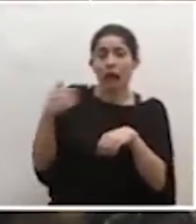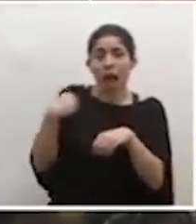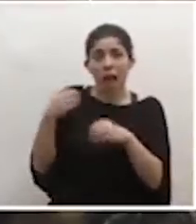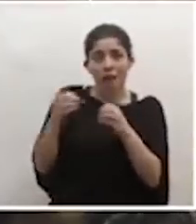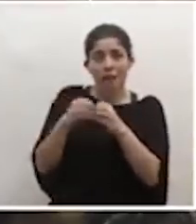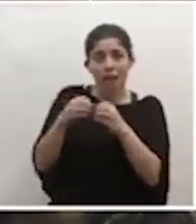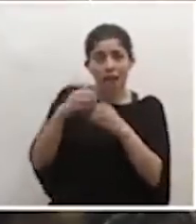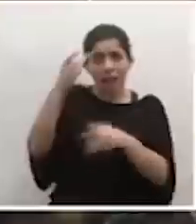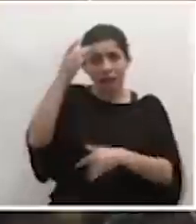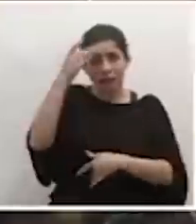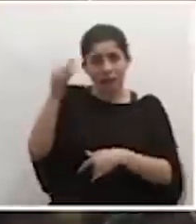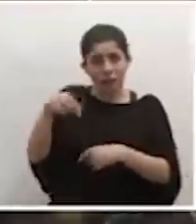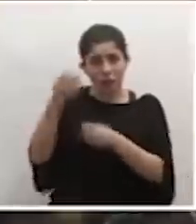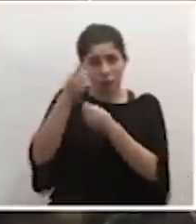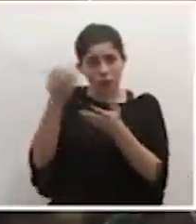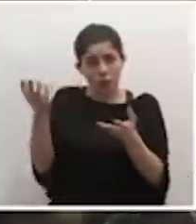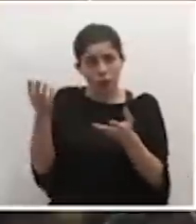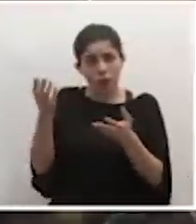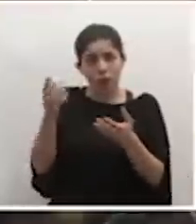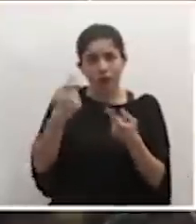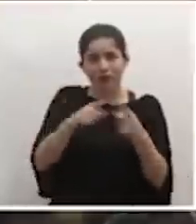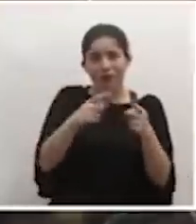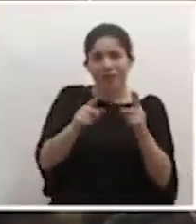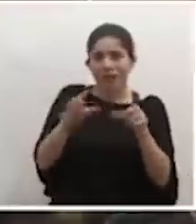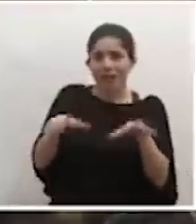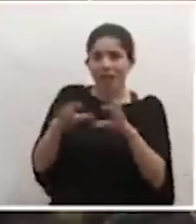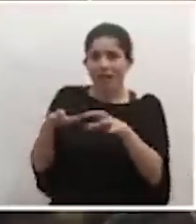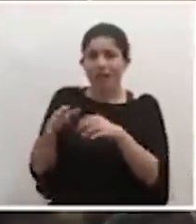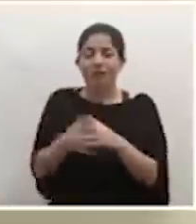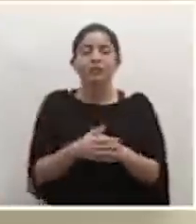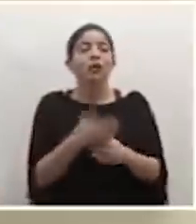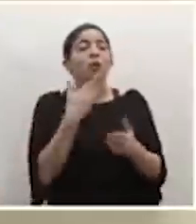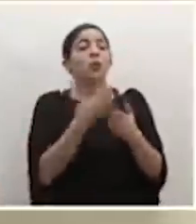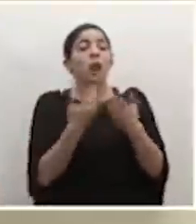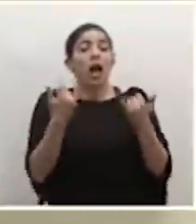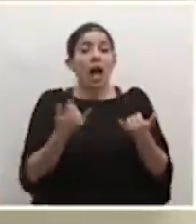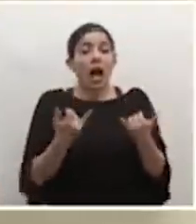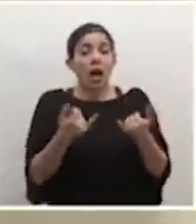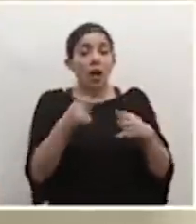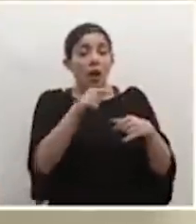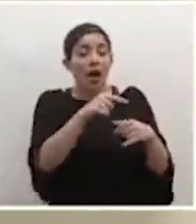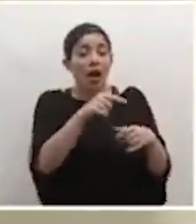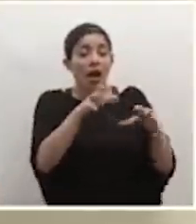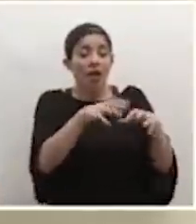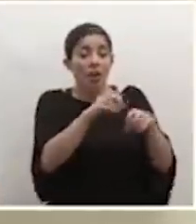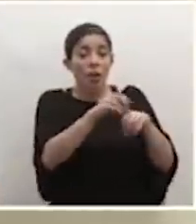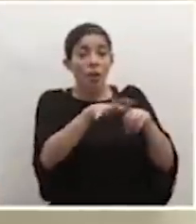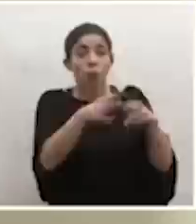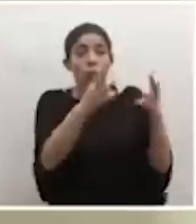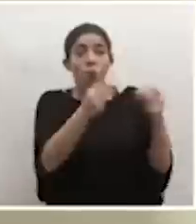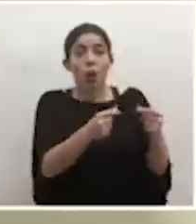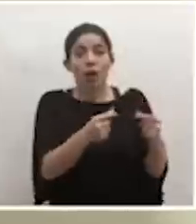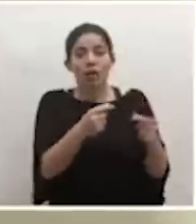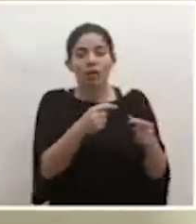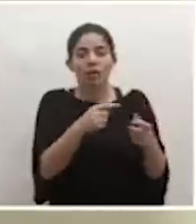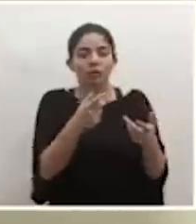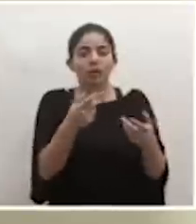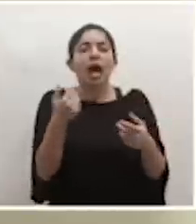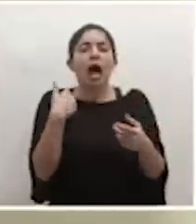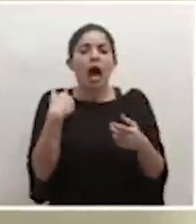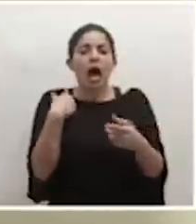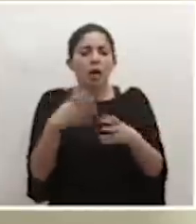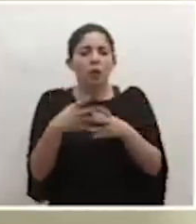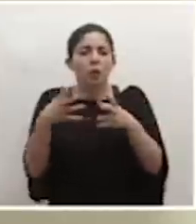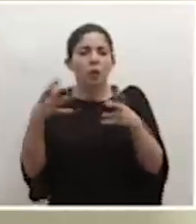casos dentro de los anunciados hoy? ¿De todas estas actividades? Bueno, el detalle ahorita, yo no lo tengo así como de si exactamente fue de eso, si han surgido